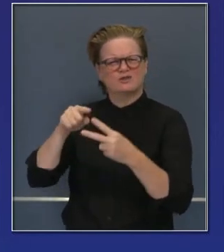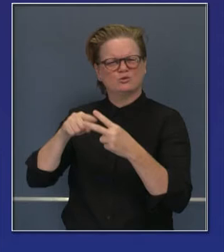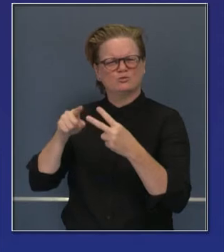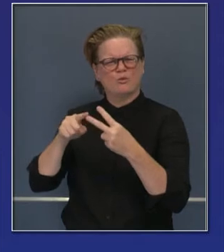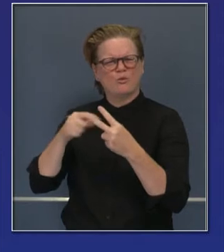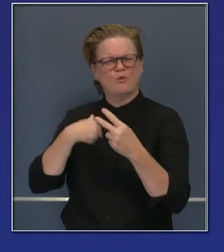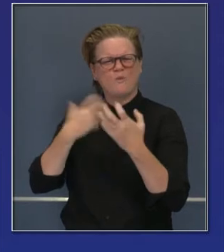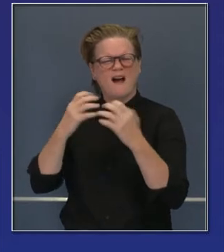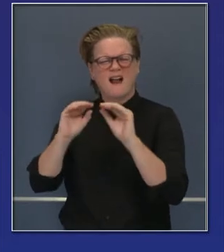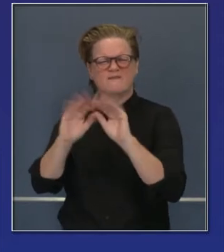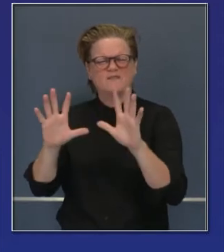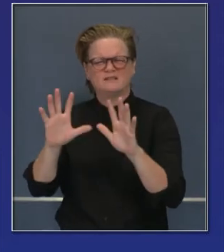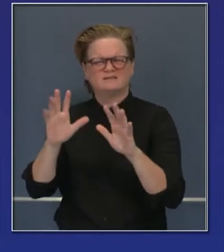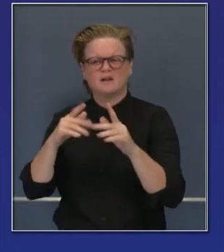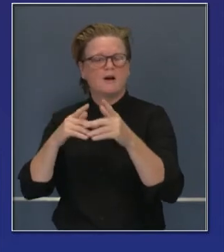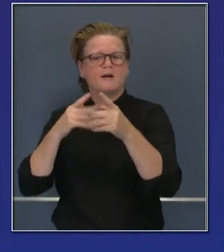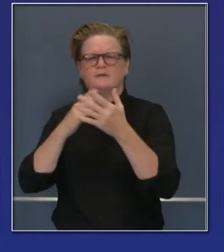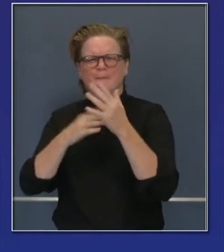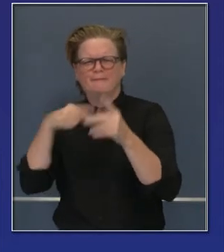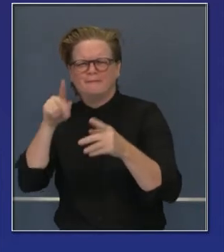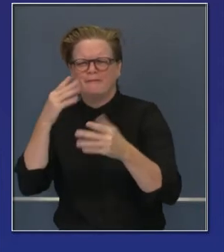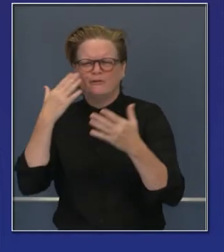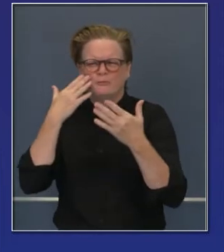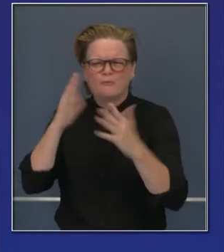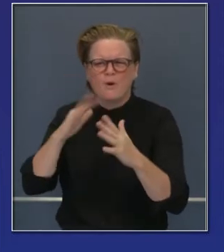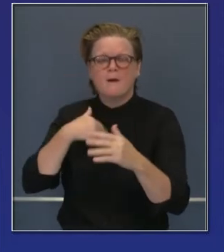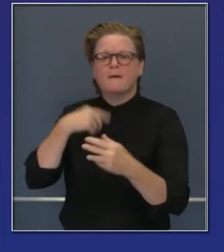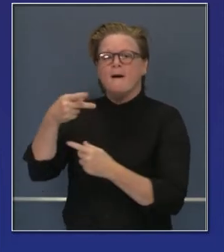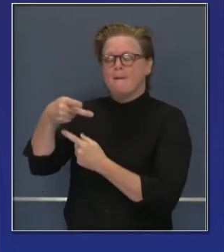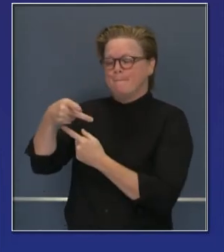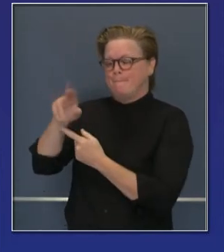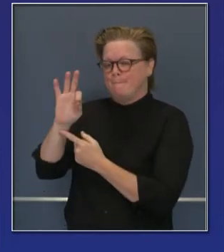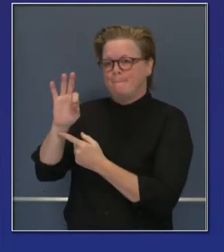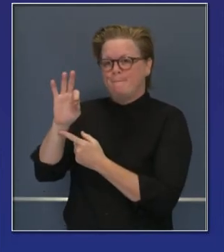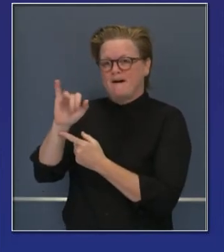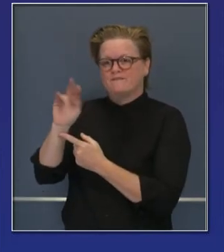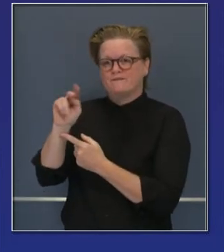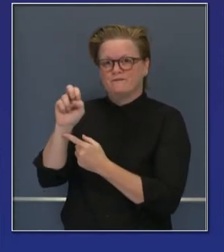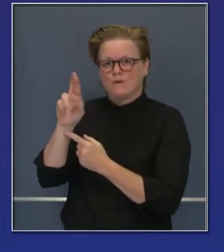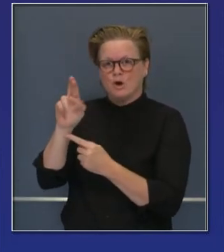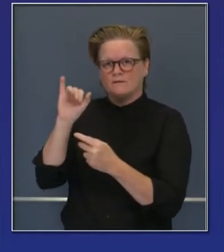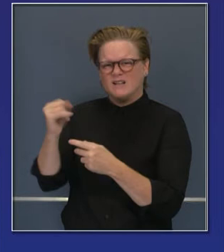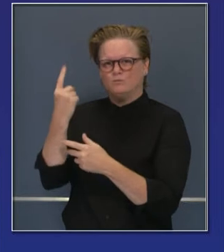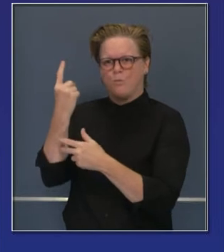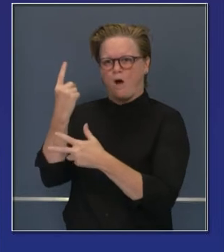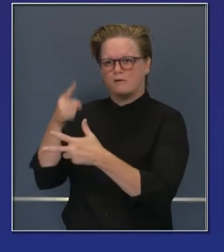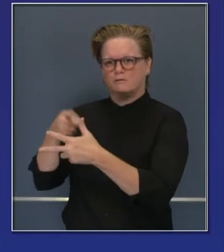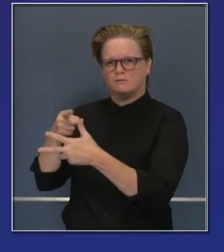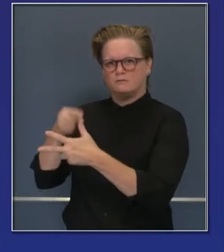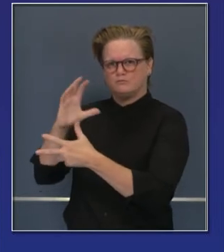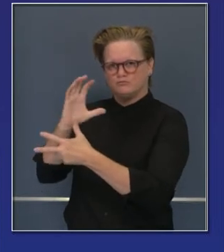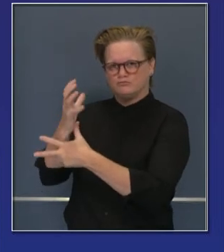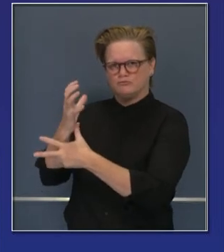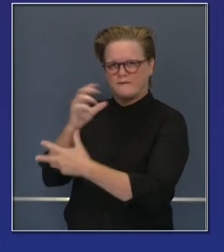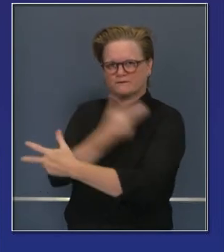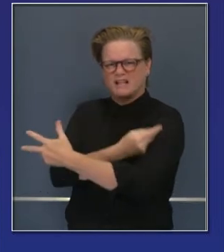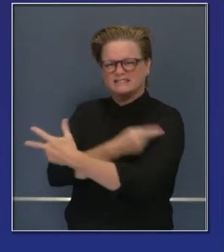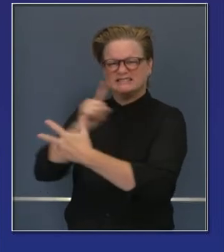conoce este hecho. Pfizer tiene una estrategia de distribución.